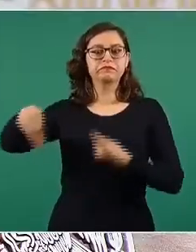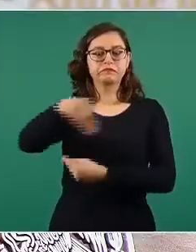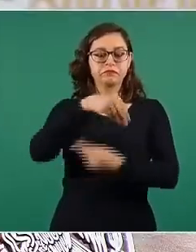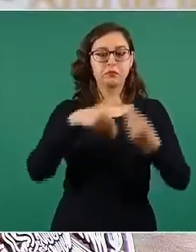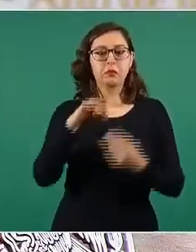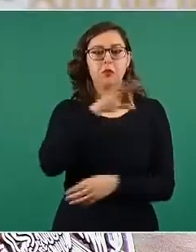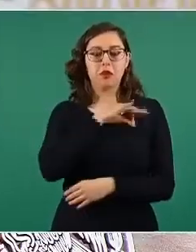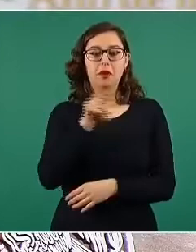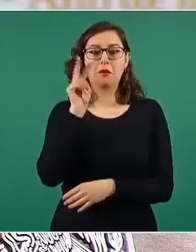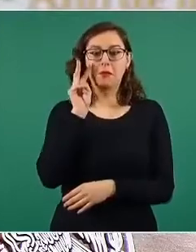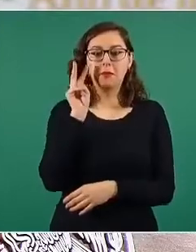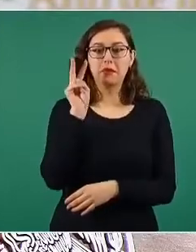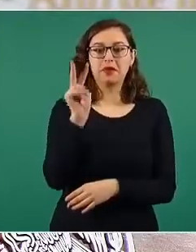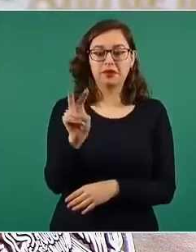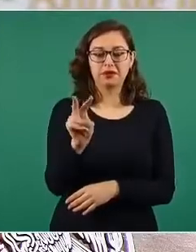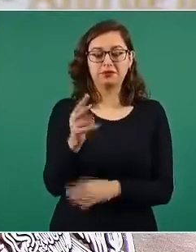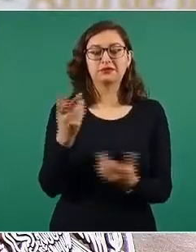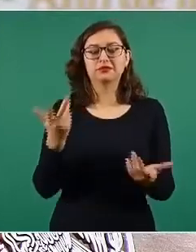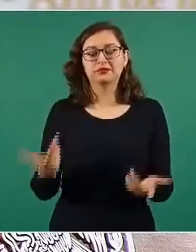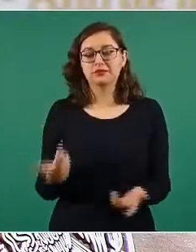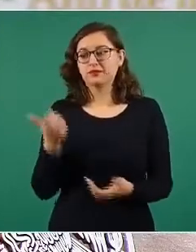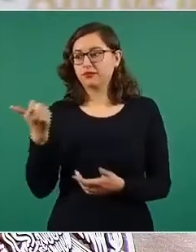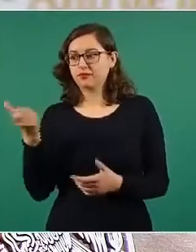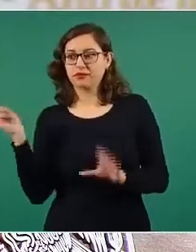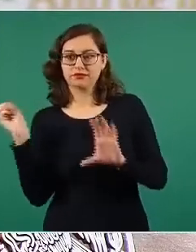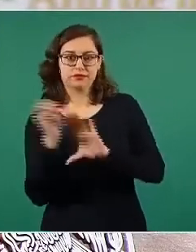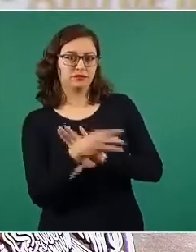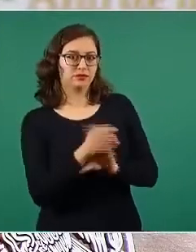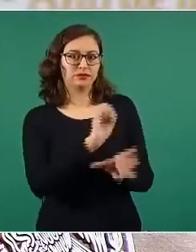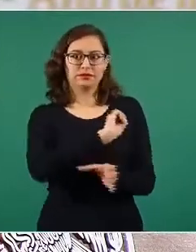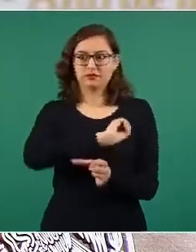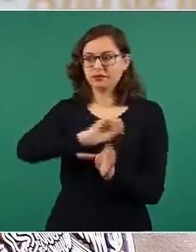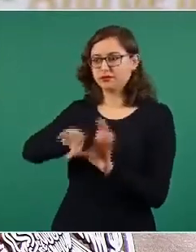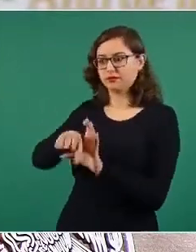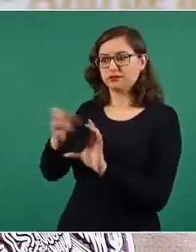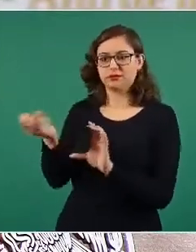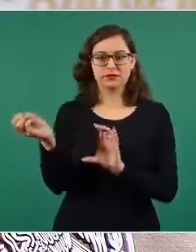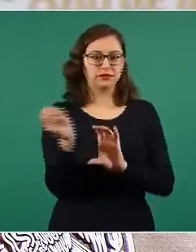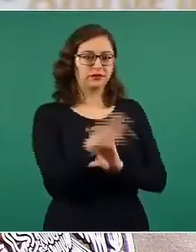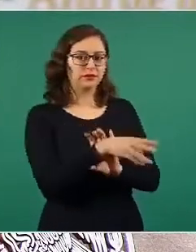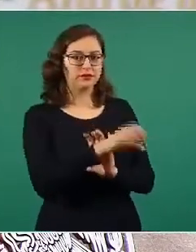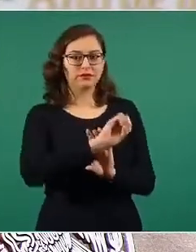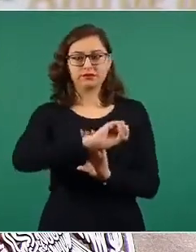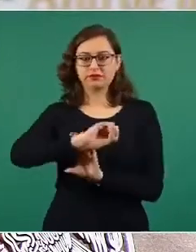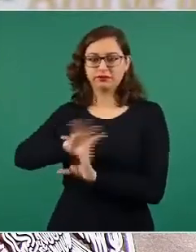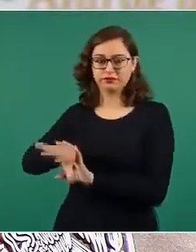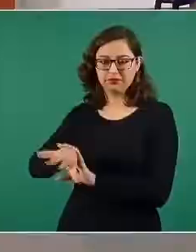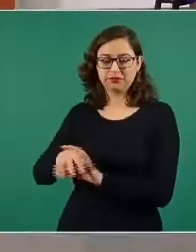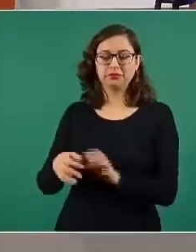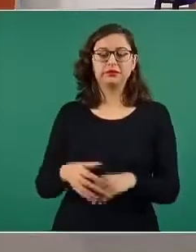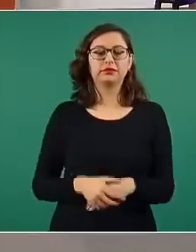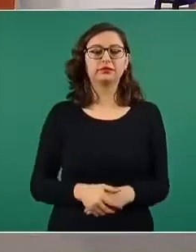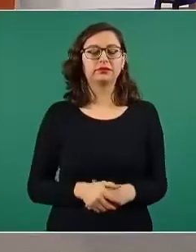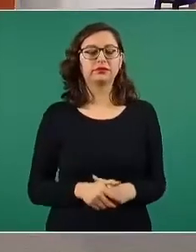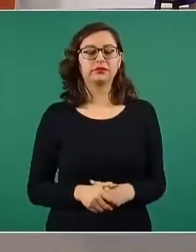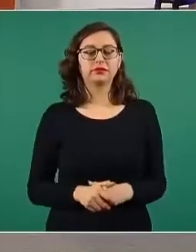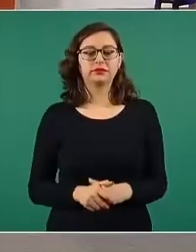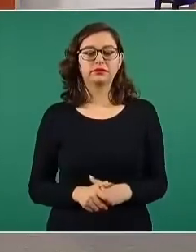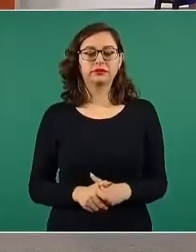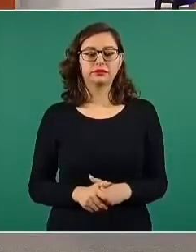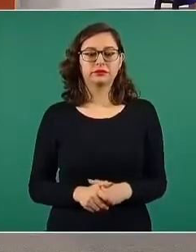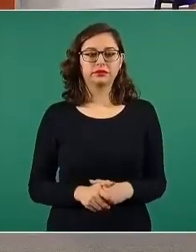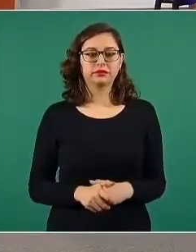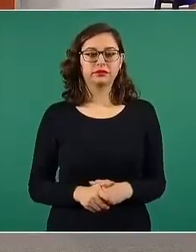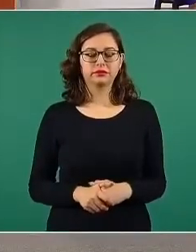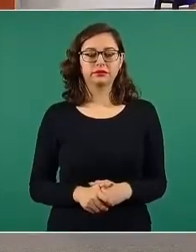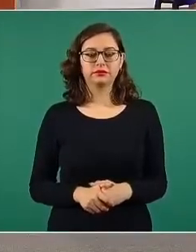bancarias, de los cuales envía recursos a otras empresas del grupo, particularmente a KBH, que es el tercer grupo de